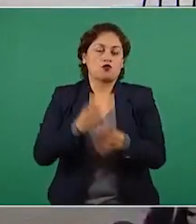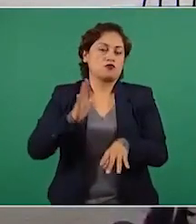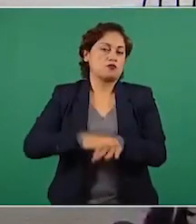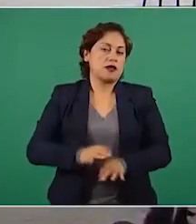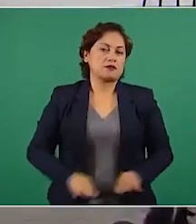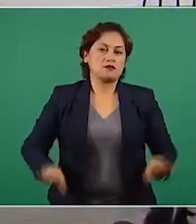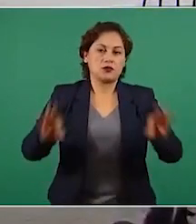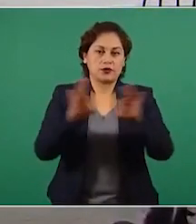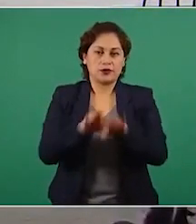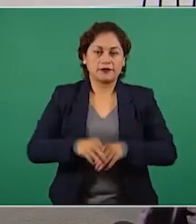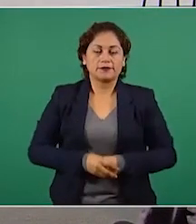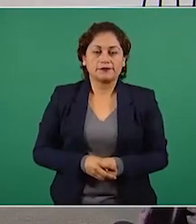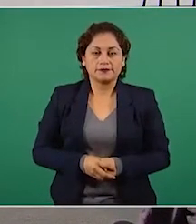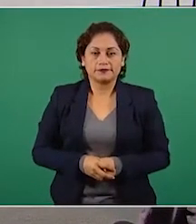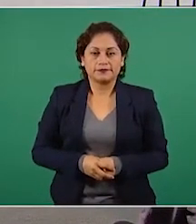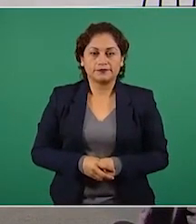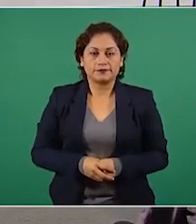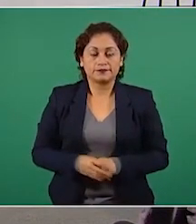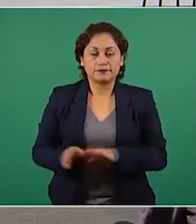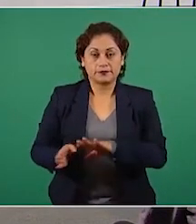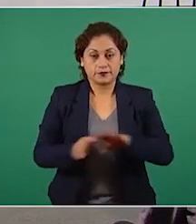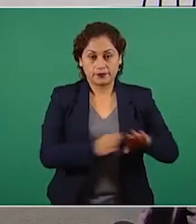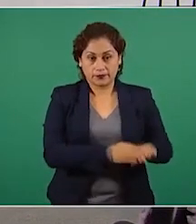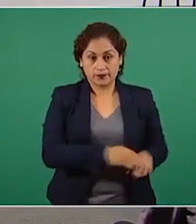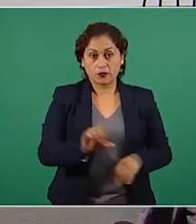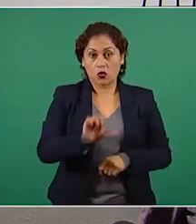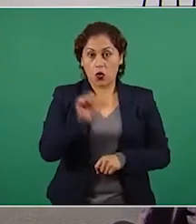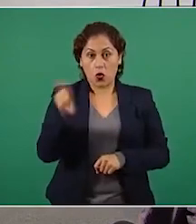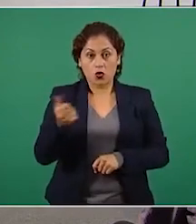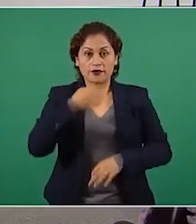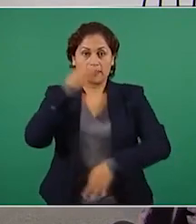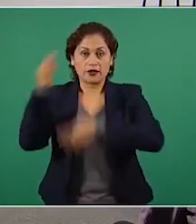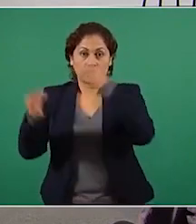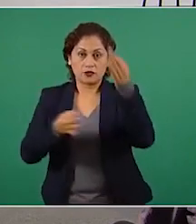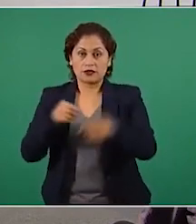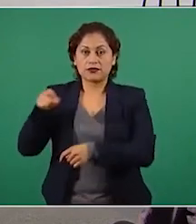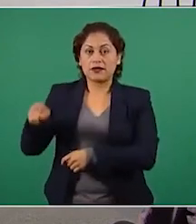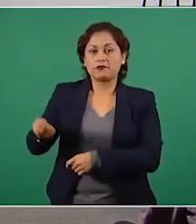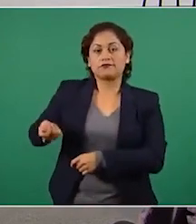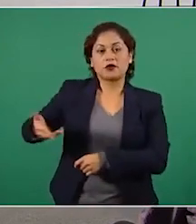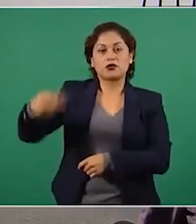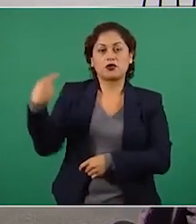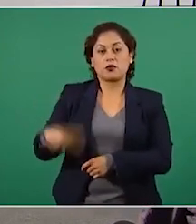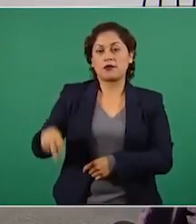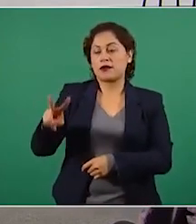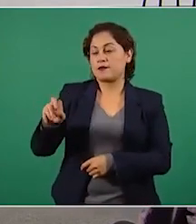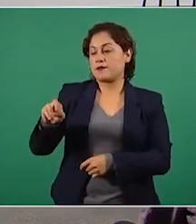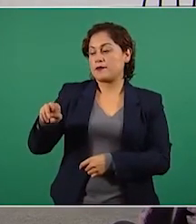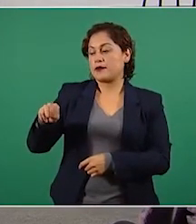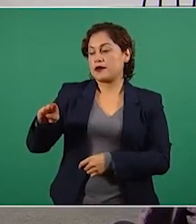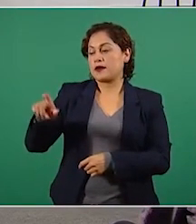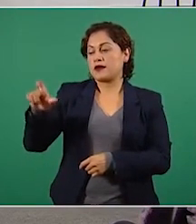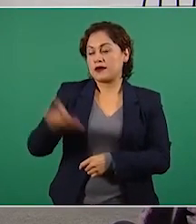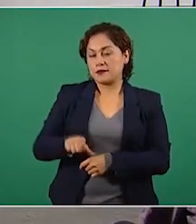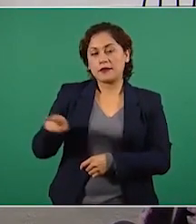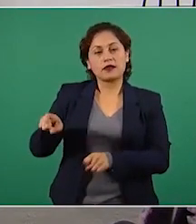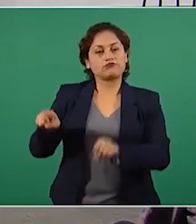La siguiente, bueno, a esta le titulamos Virmex y la información patito.